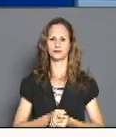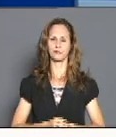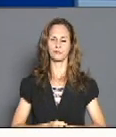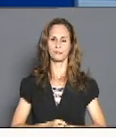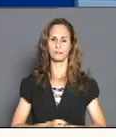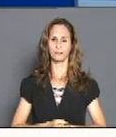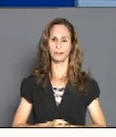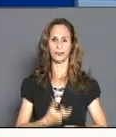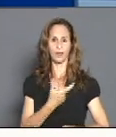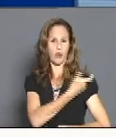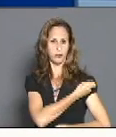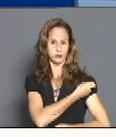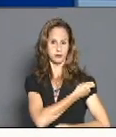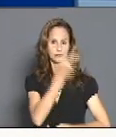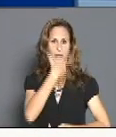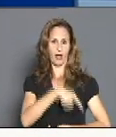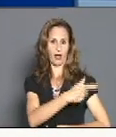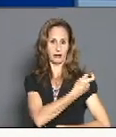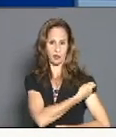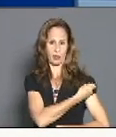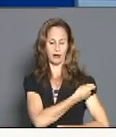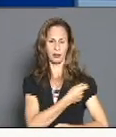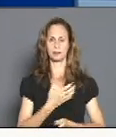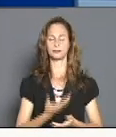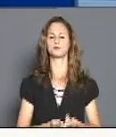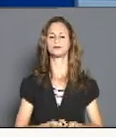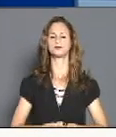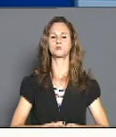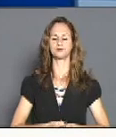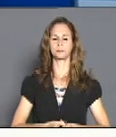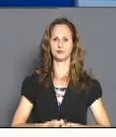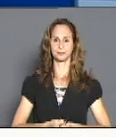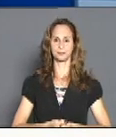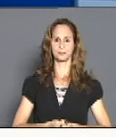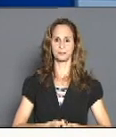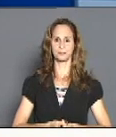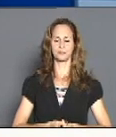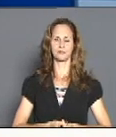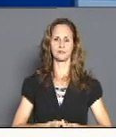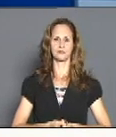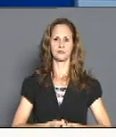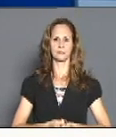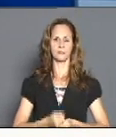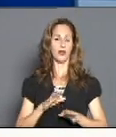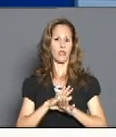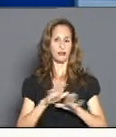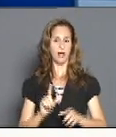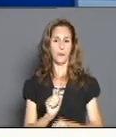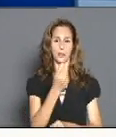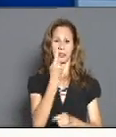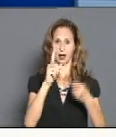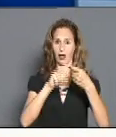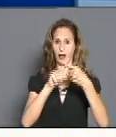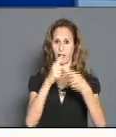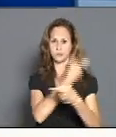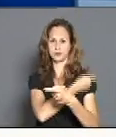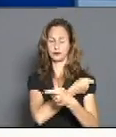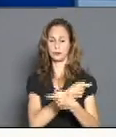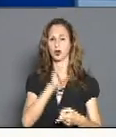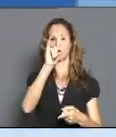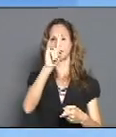Vacunación Agdala en la siguiente imagen. Para compartir con los amigos televidentes. Ya con primera dosis hay un total de